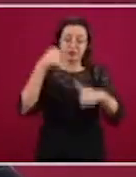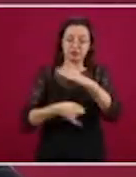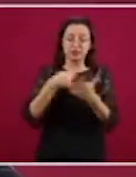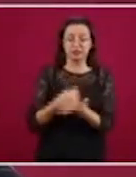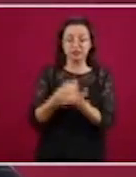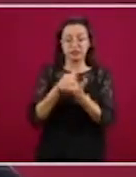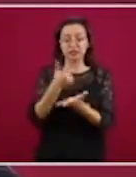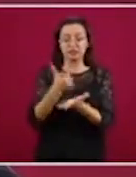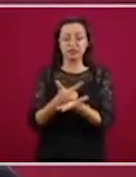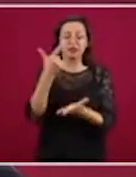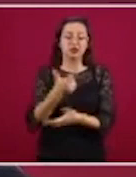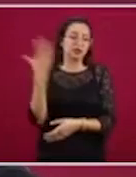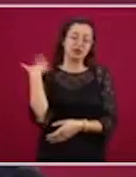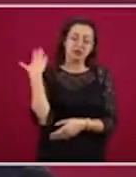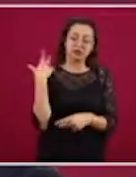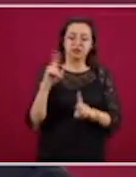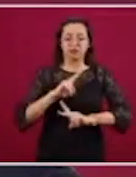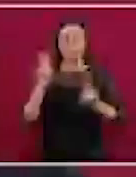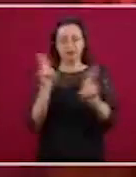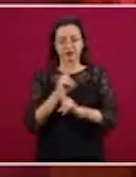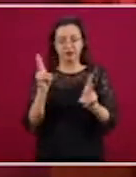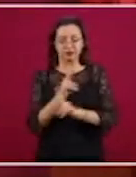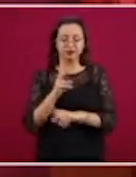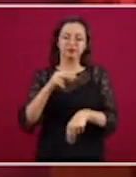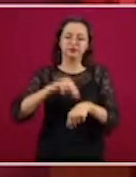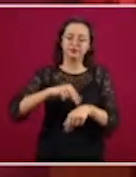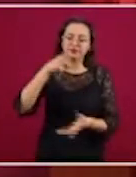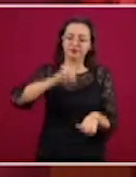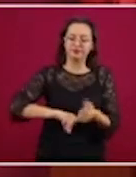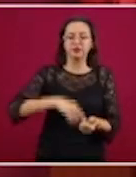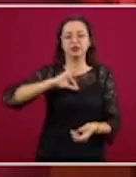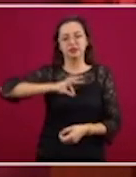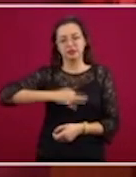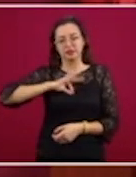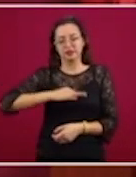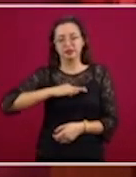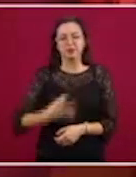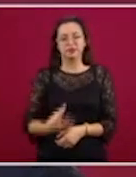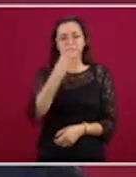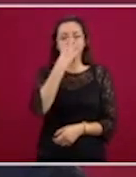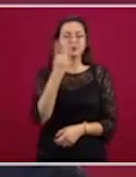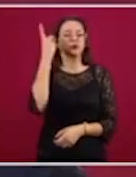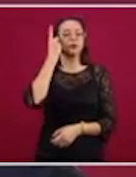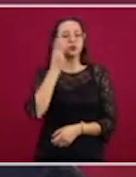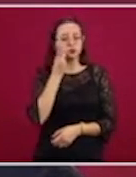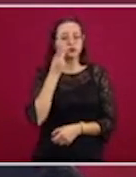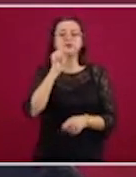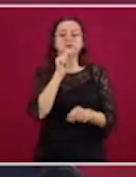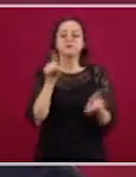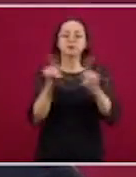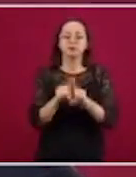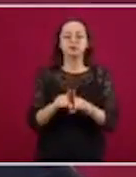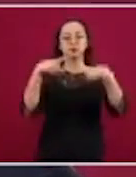intensiva, neumología, medicina interna, infectología y anestesiología. También a nuestras